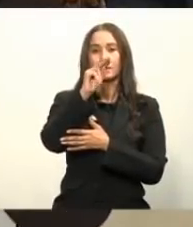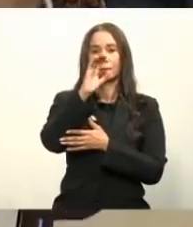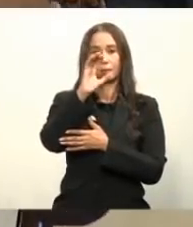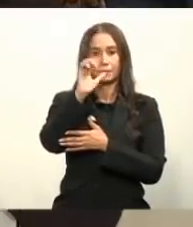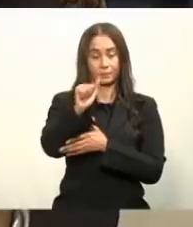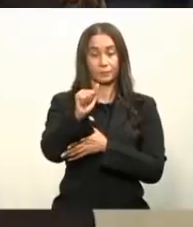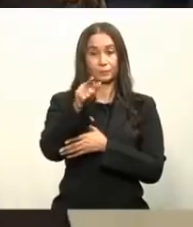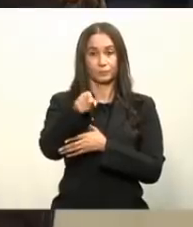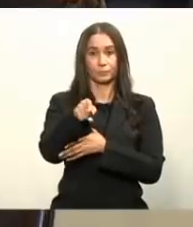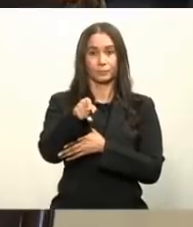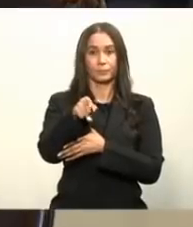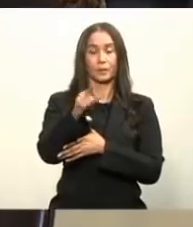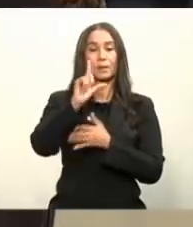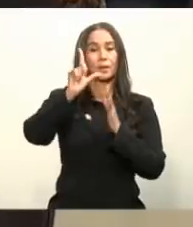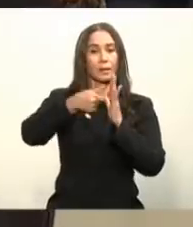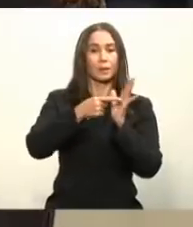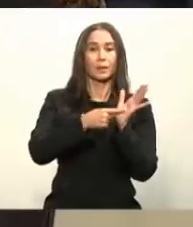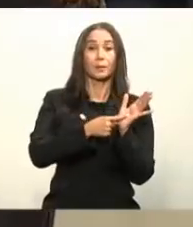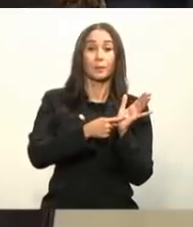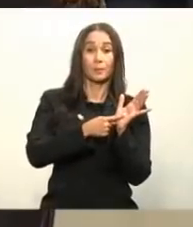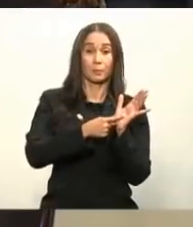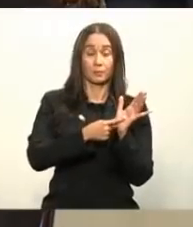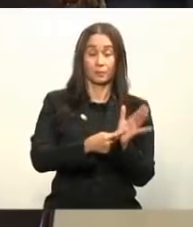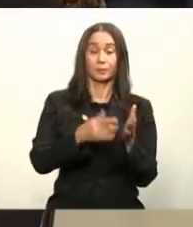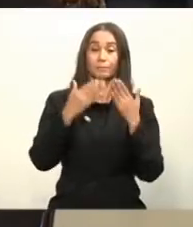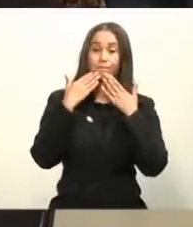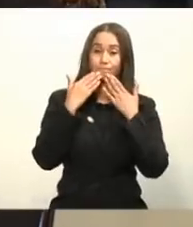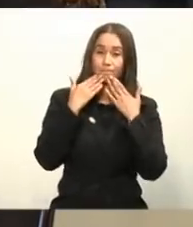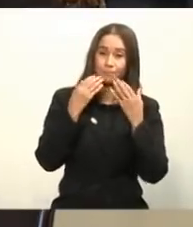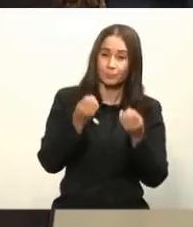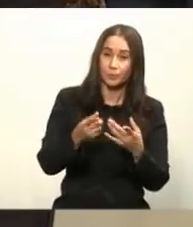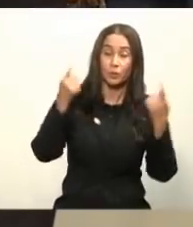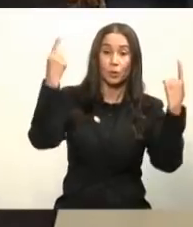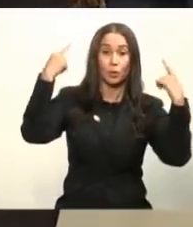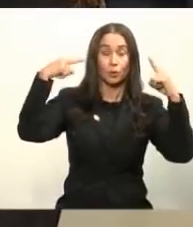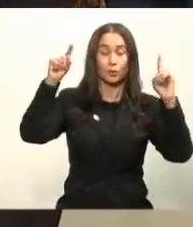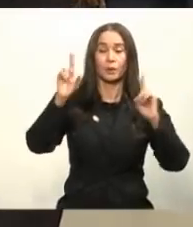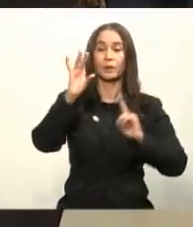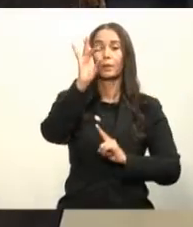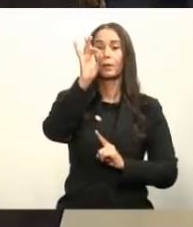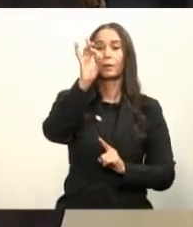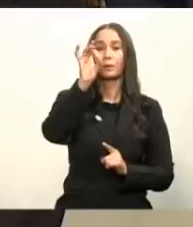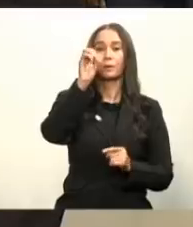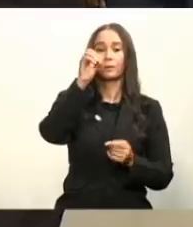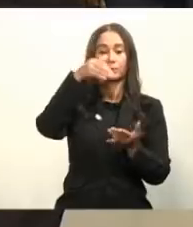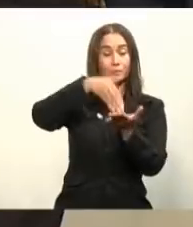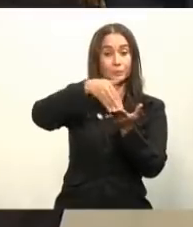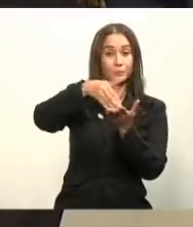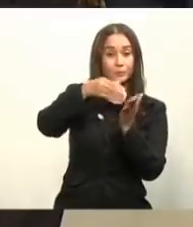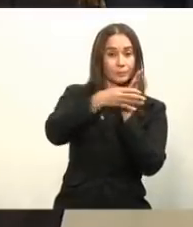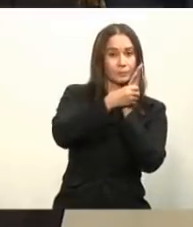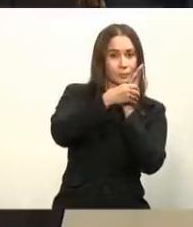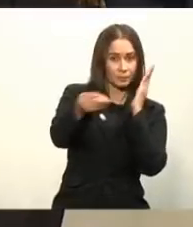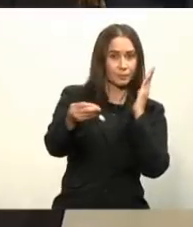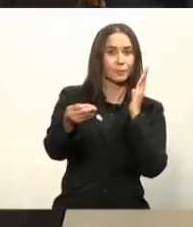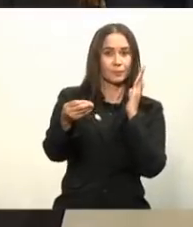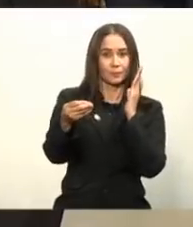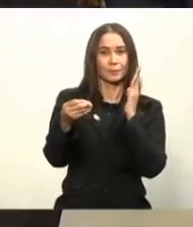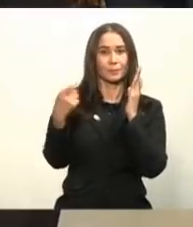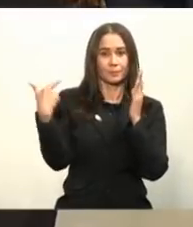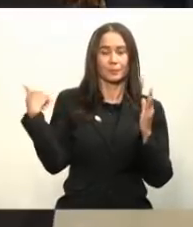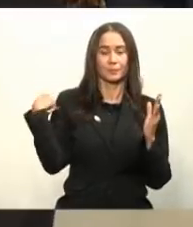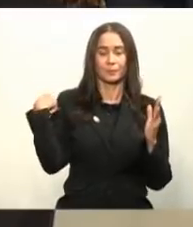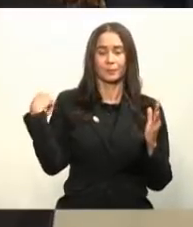empresarios que vamos a publicar y que agradecemos mucho lograron donar 8 millones de dólares para hacer el contrato con AstraZeneca